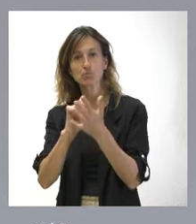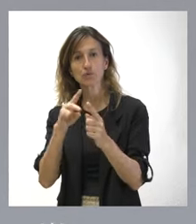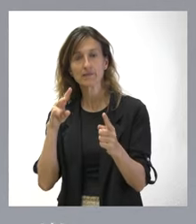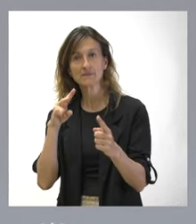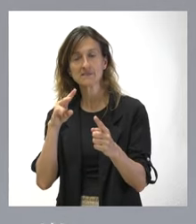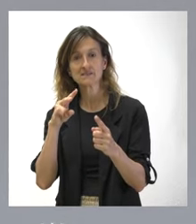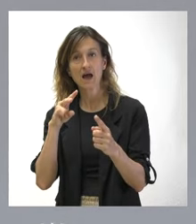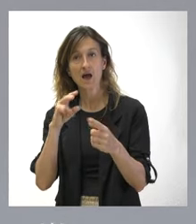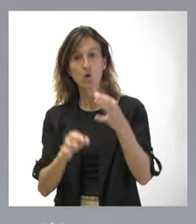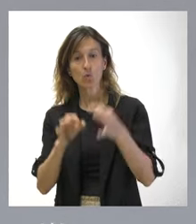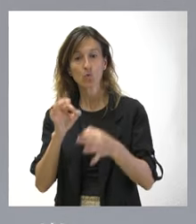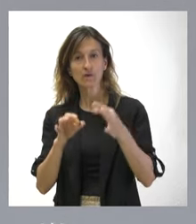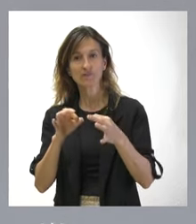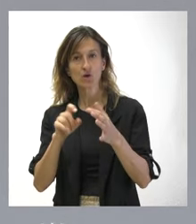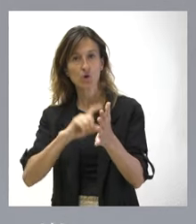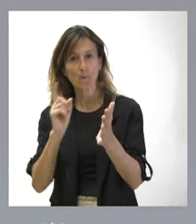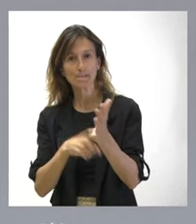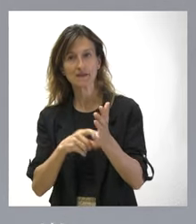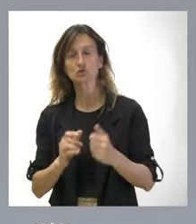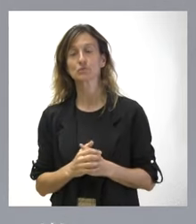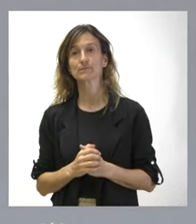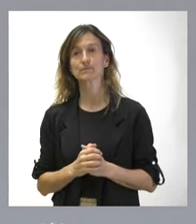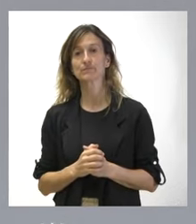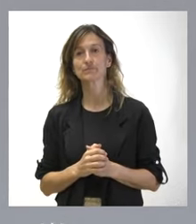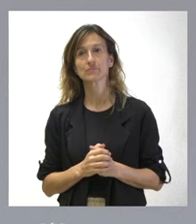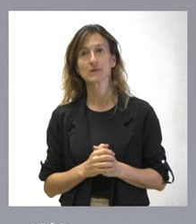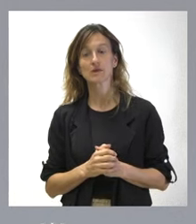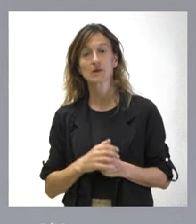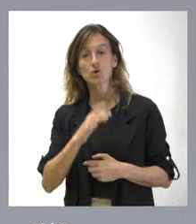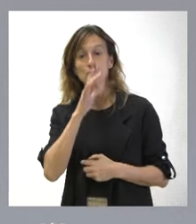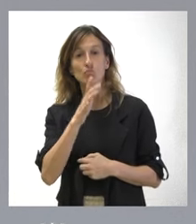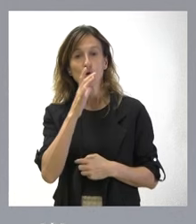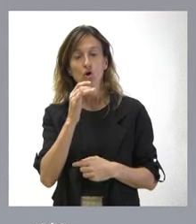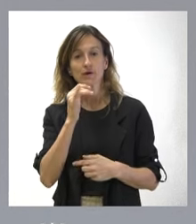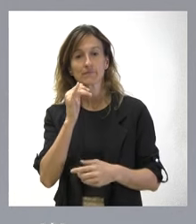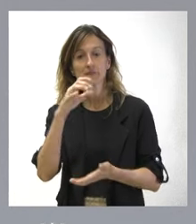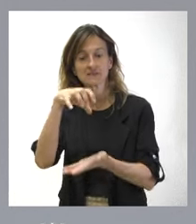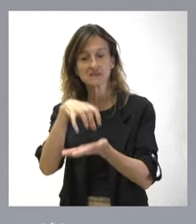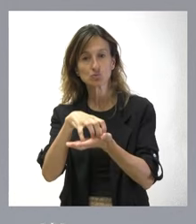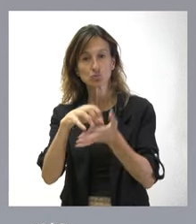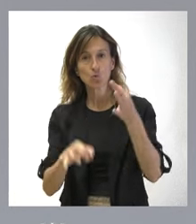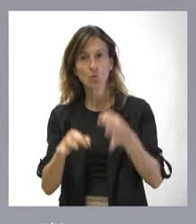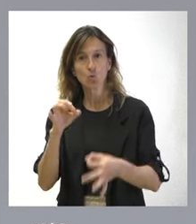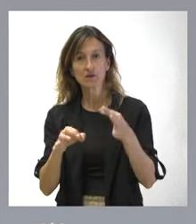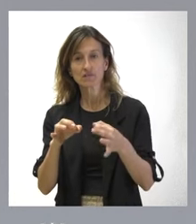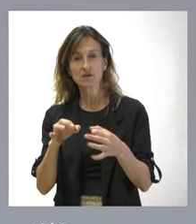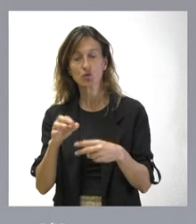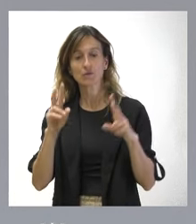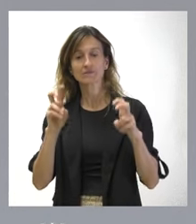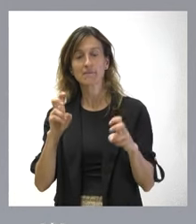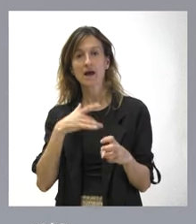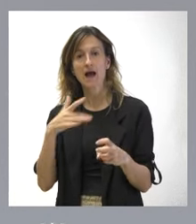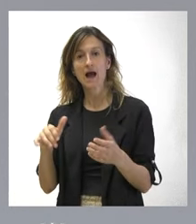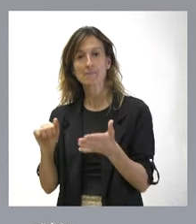bloque, toda la ley, en el sentido de que el instituto jurídico, la figura de la amnistía, no está